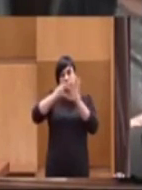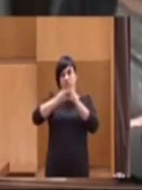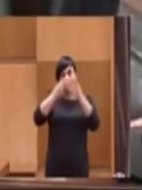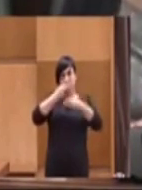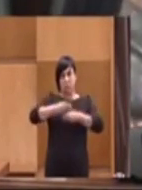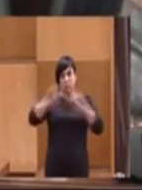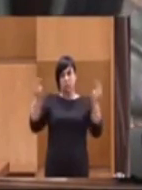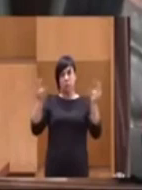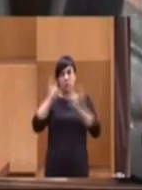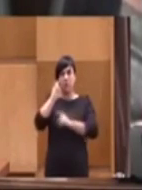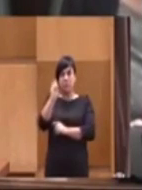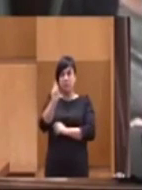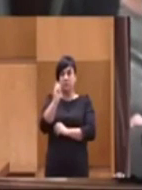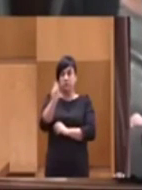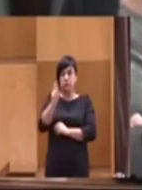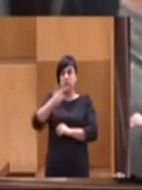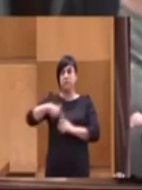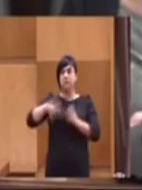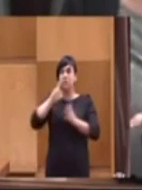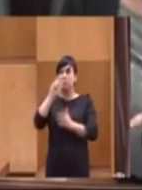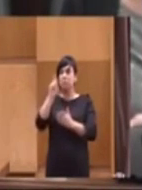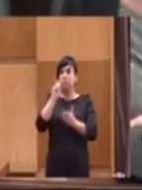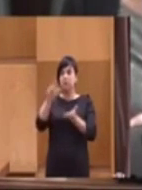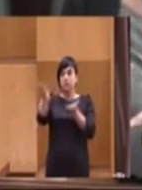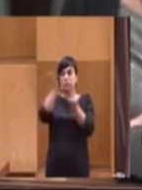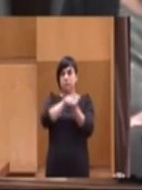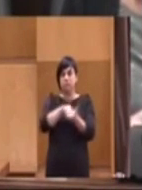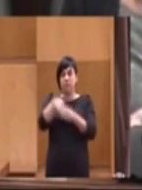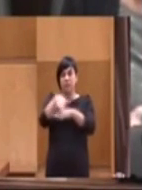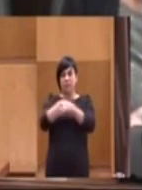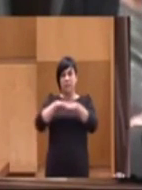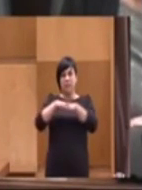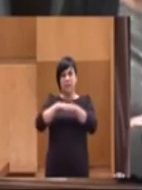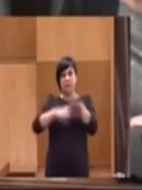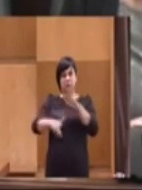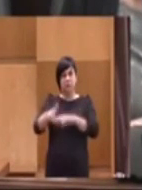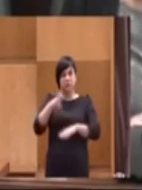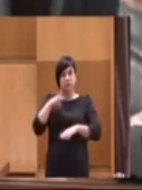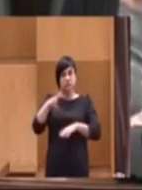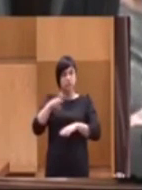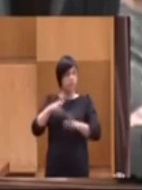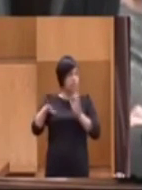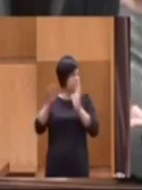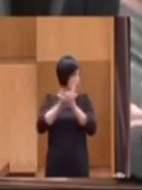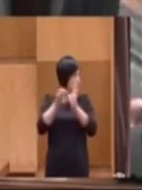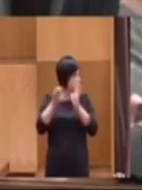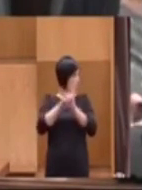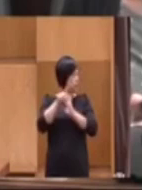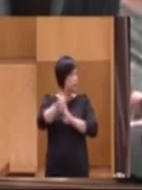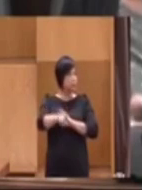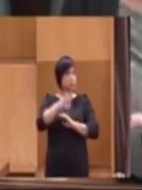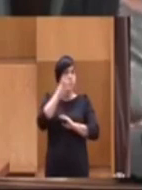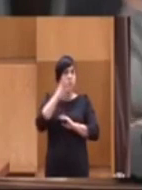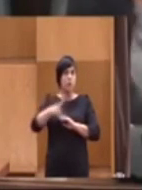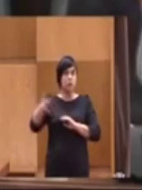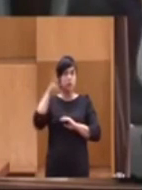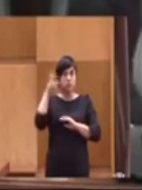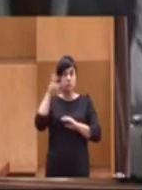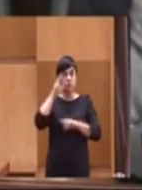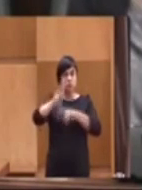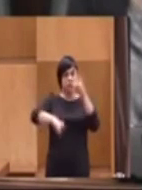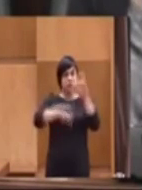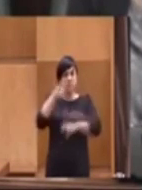pensiones. Las pensiones están recogidas como un derecho básico en la Constitución. Por eso, yo no sé, si usted cuando oyó lo de